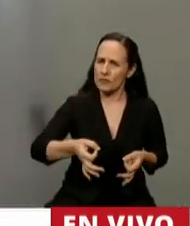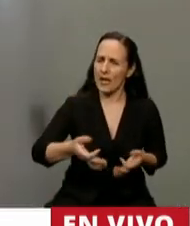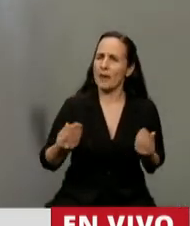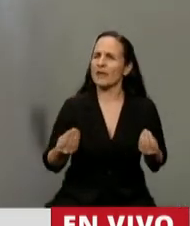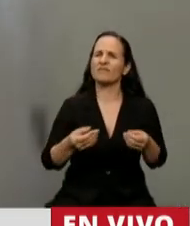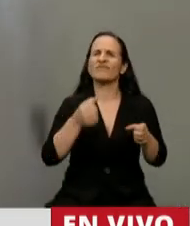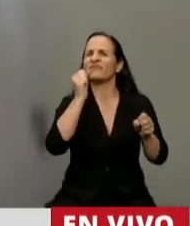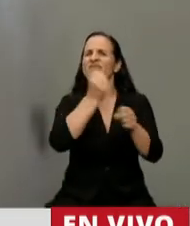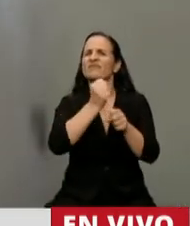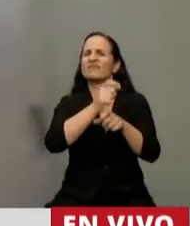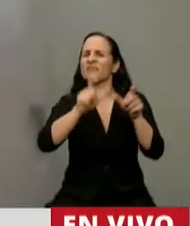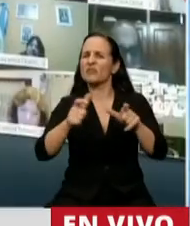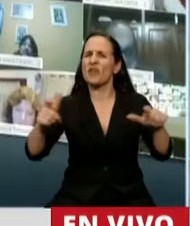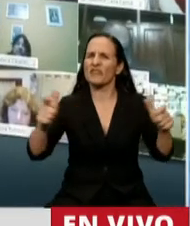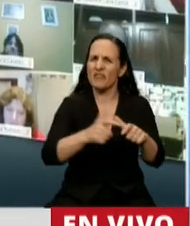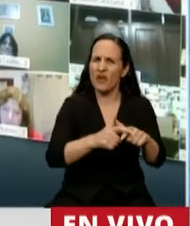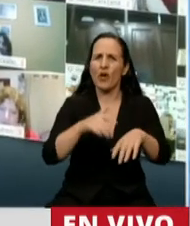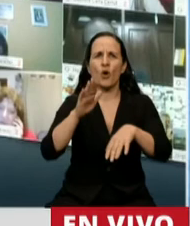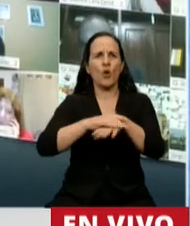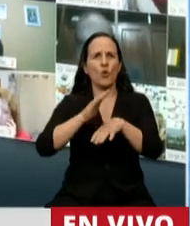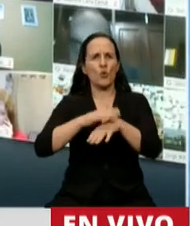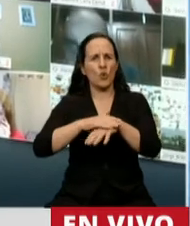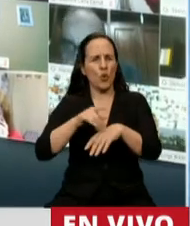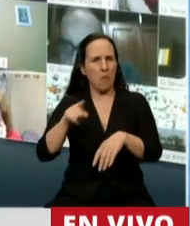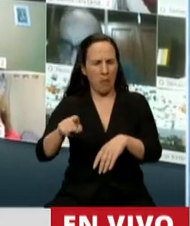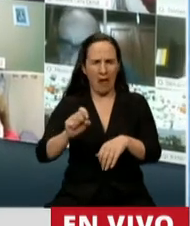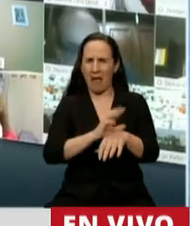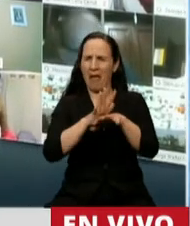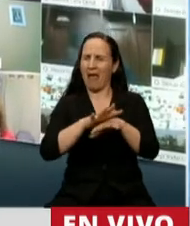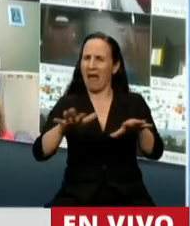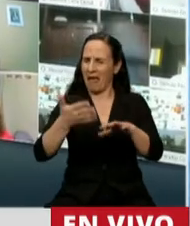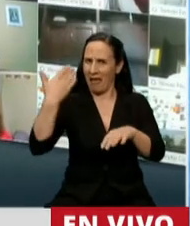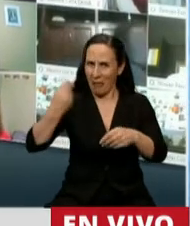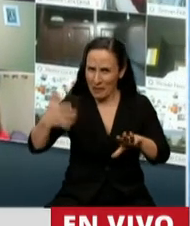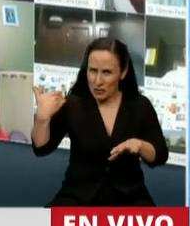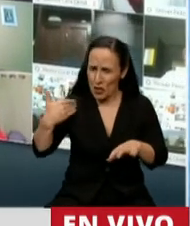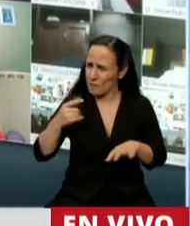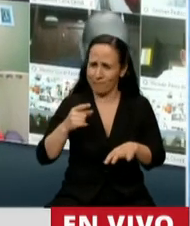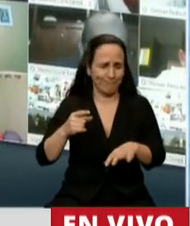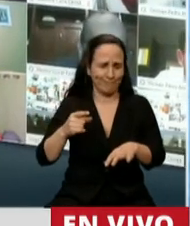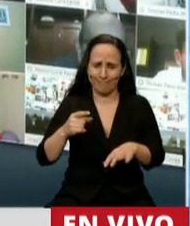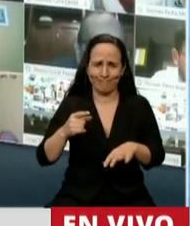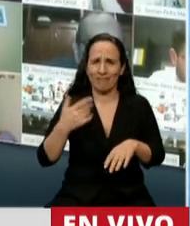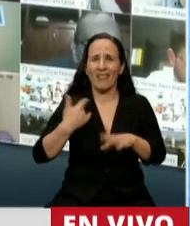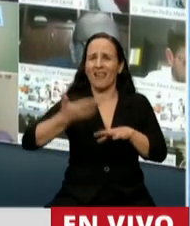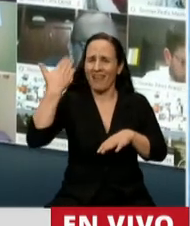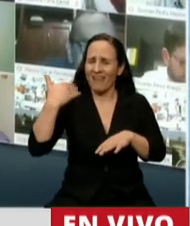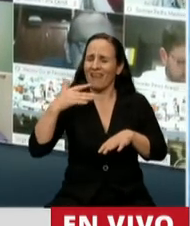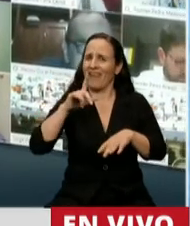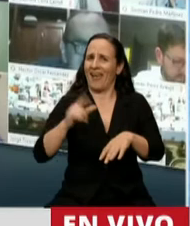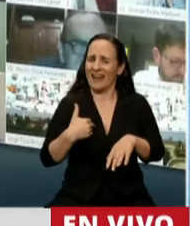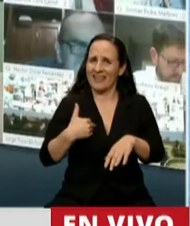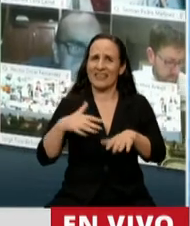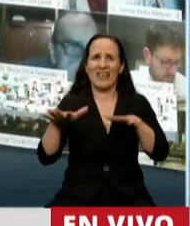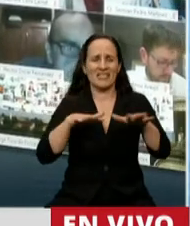arrancó con la pandemia mundial del virus hace cuatro meses atrás. El país ya estaba en una situación crítica